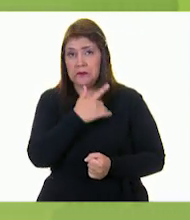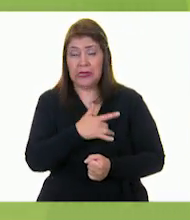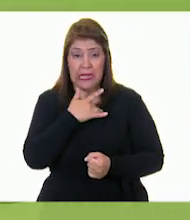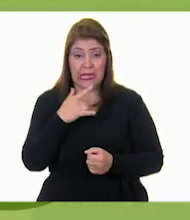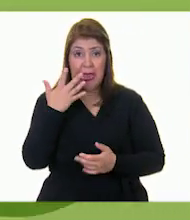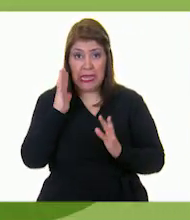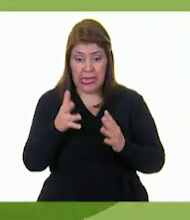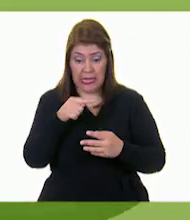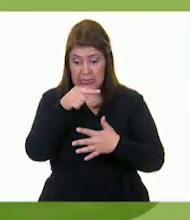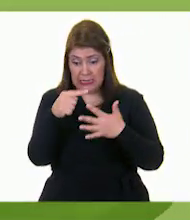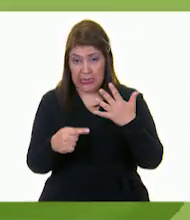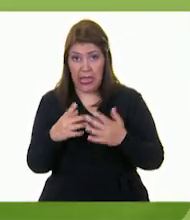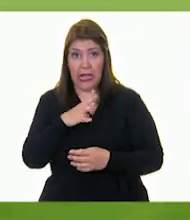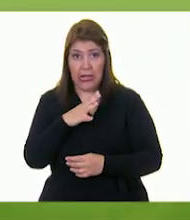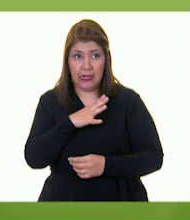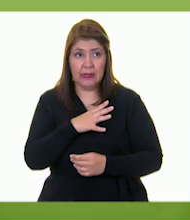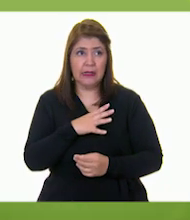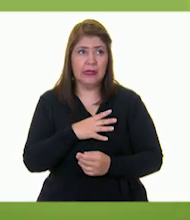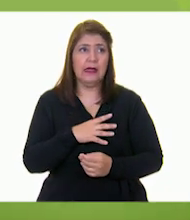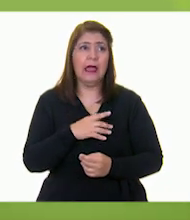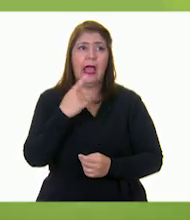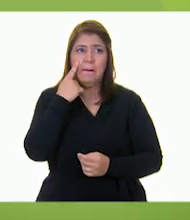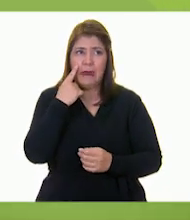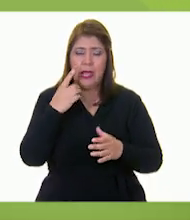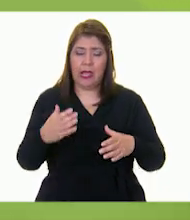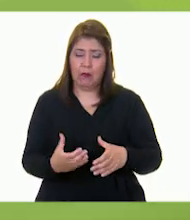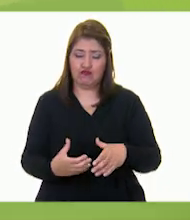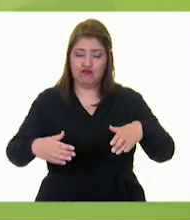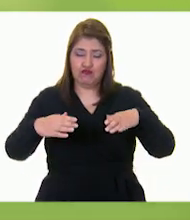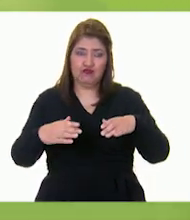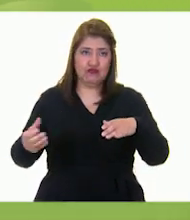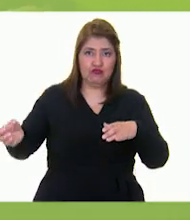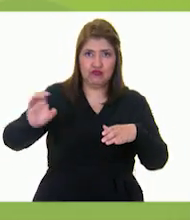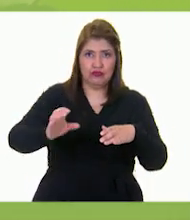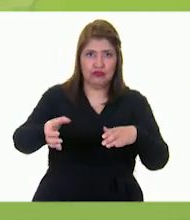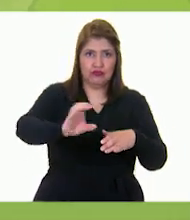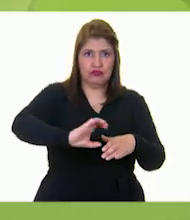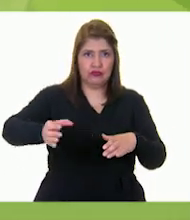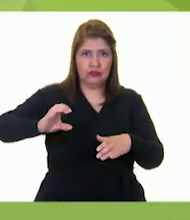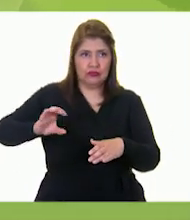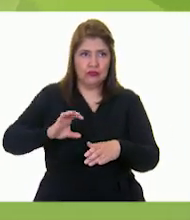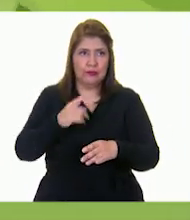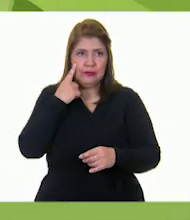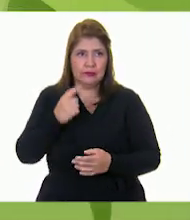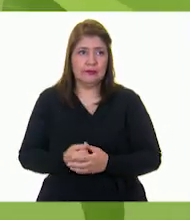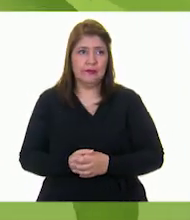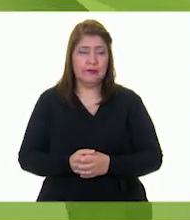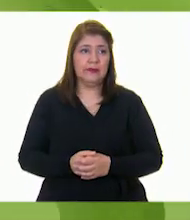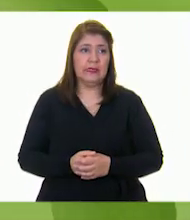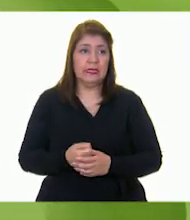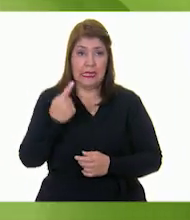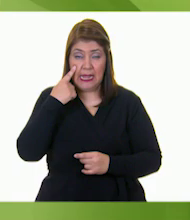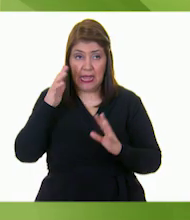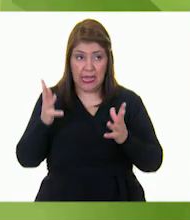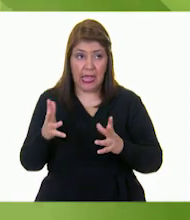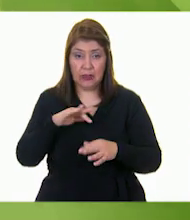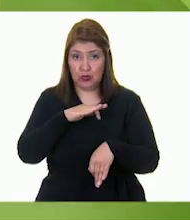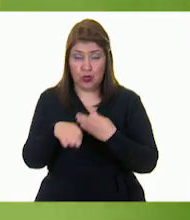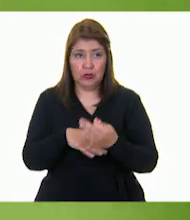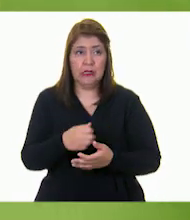vamos a ponerlos en el tazón. ya que los tenemos todos,